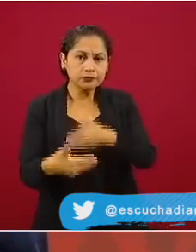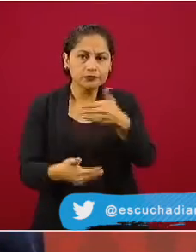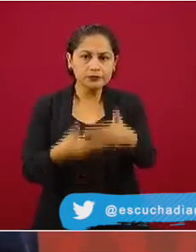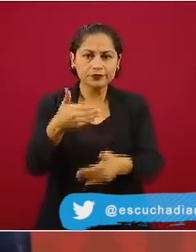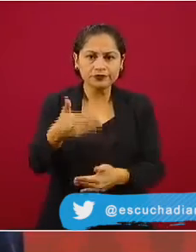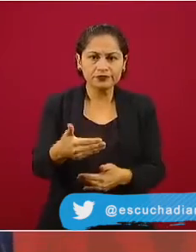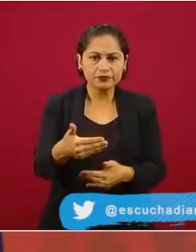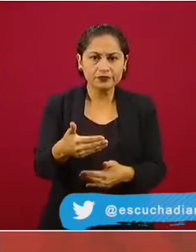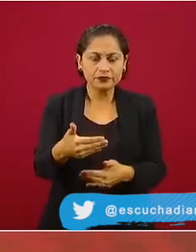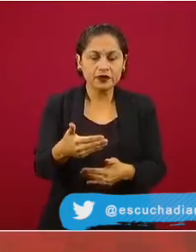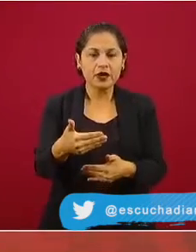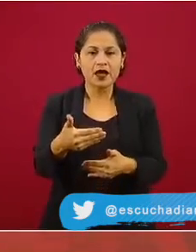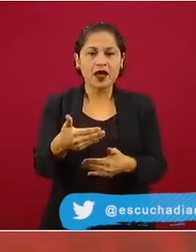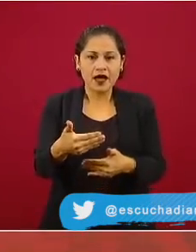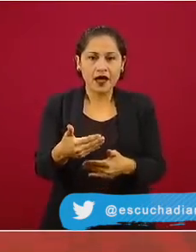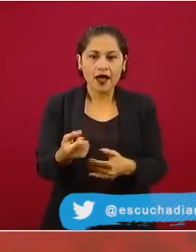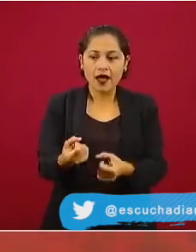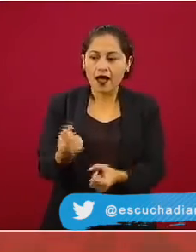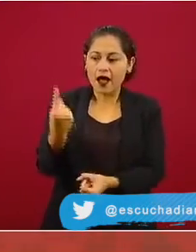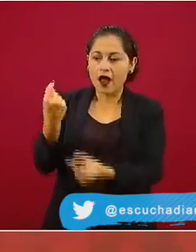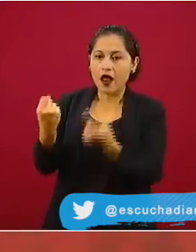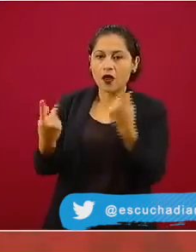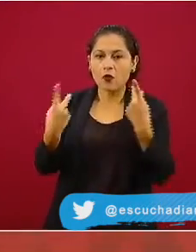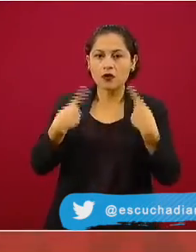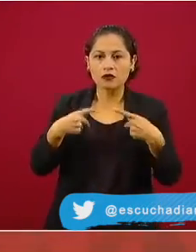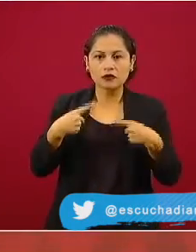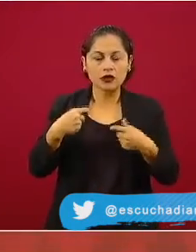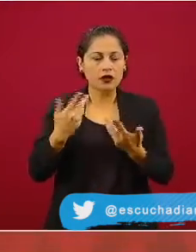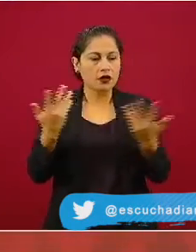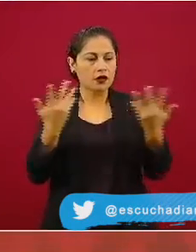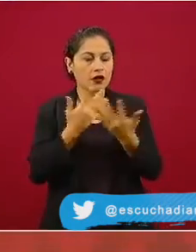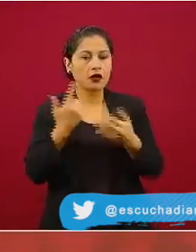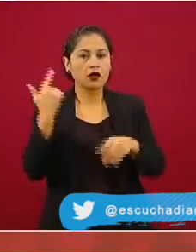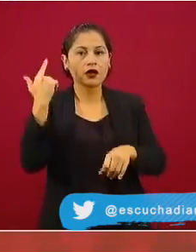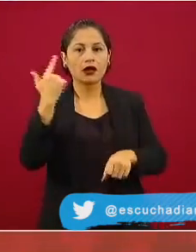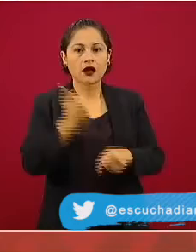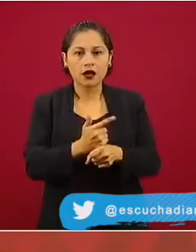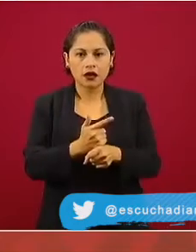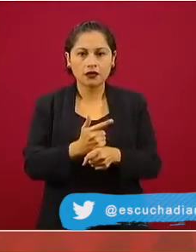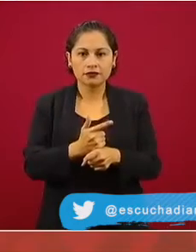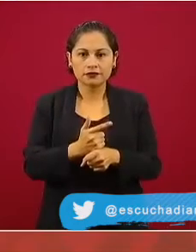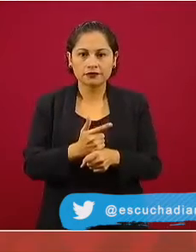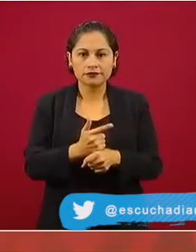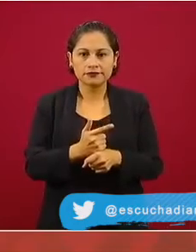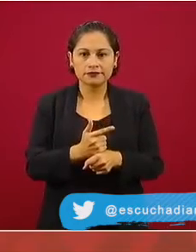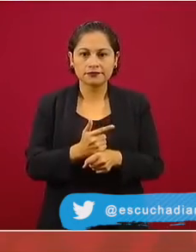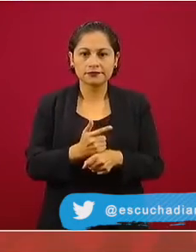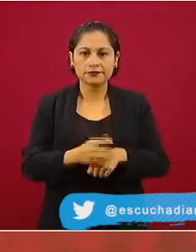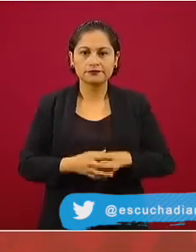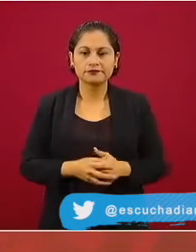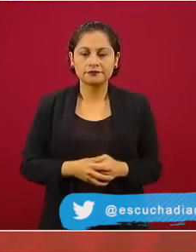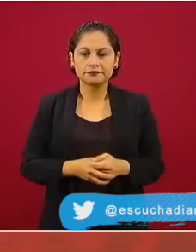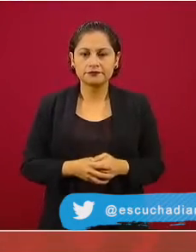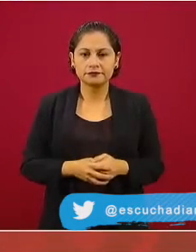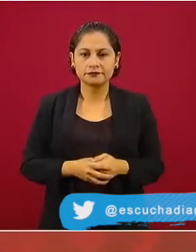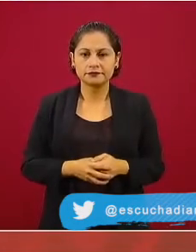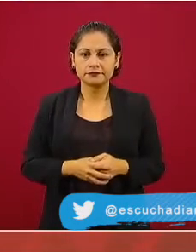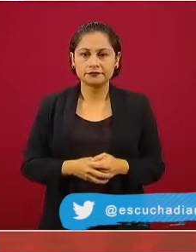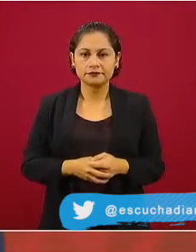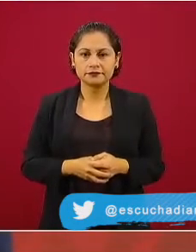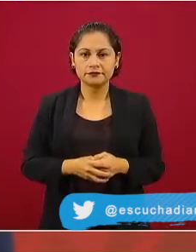algunos se enteran de que se les están